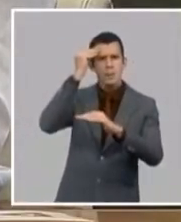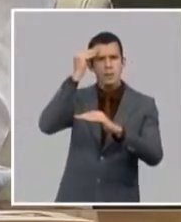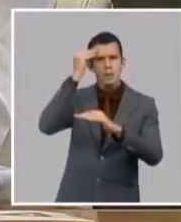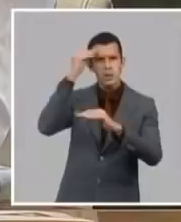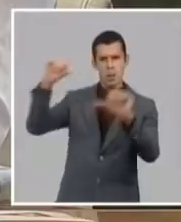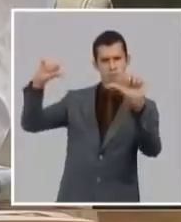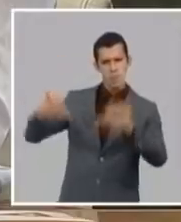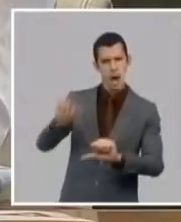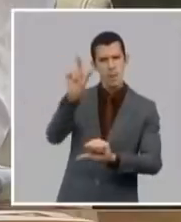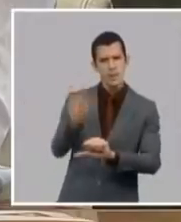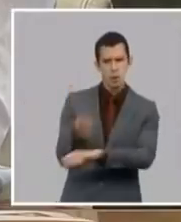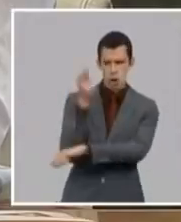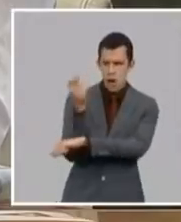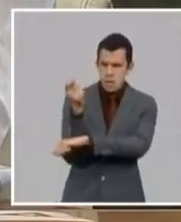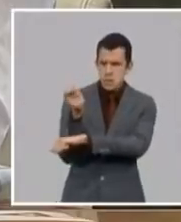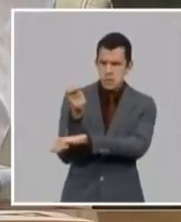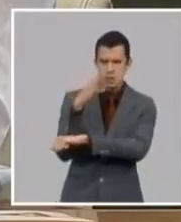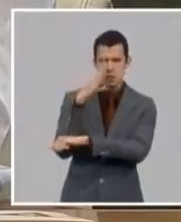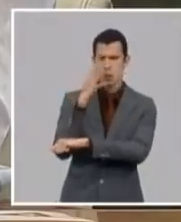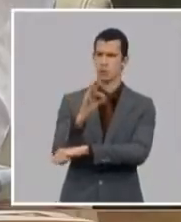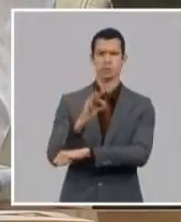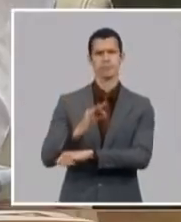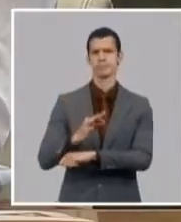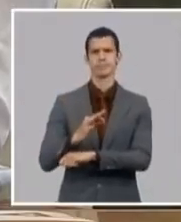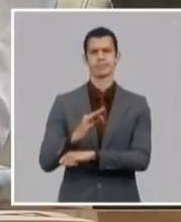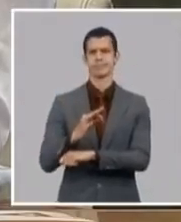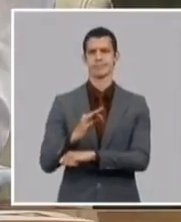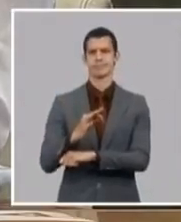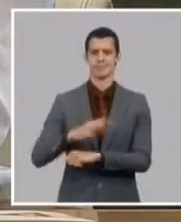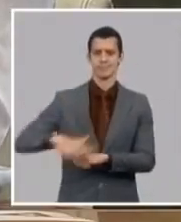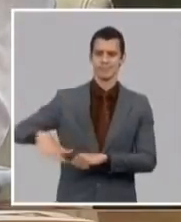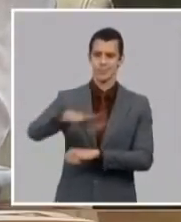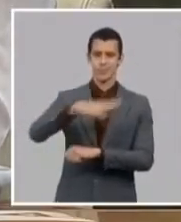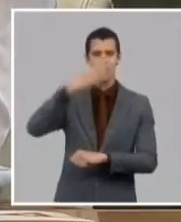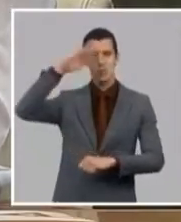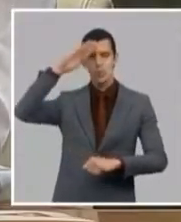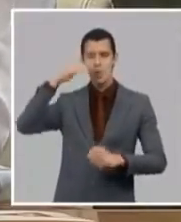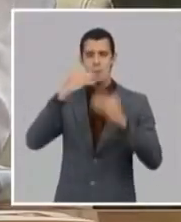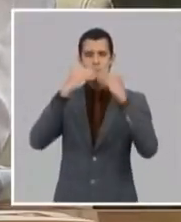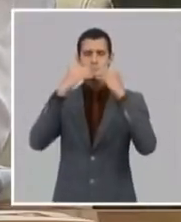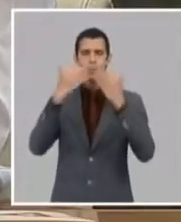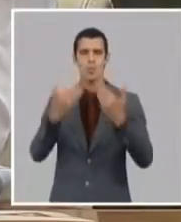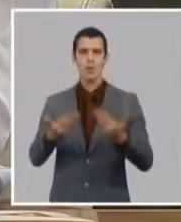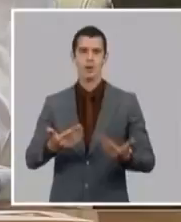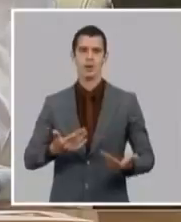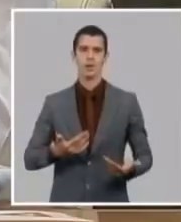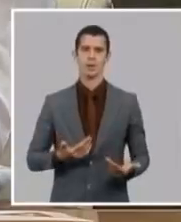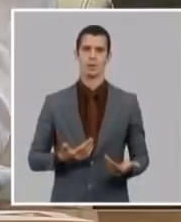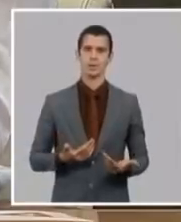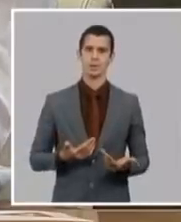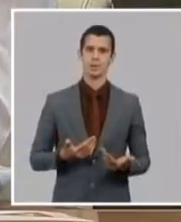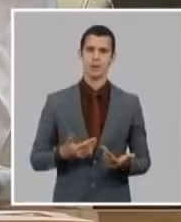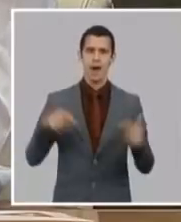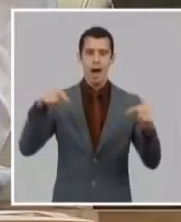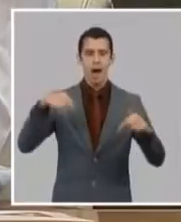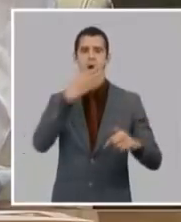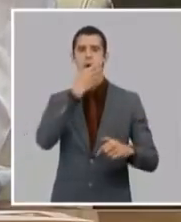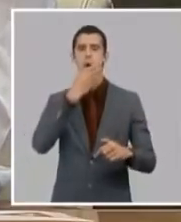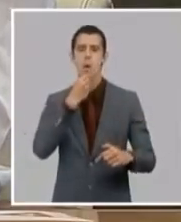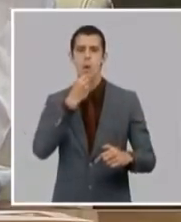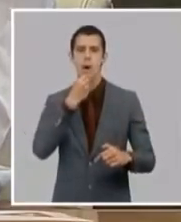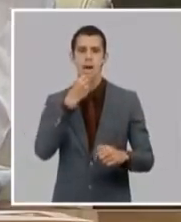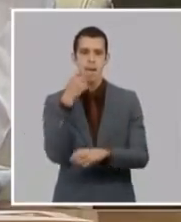una semblanza de una persona con eso y entonces confunden a jóvenes confunden a pobladores de esos